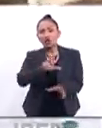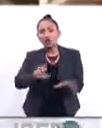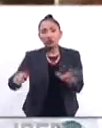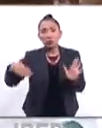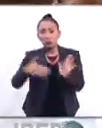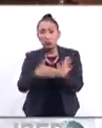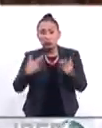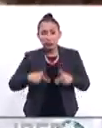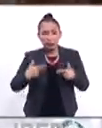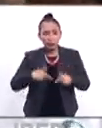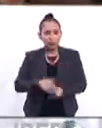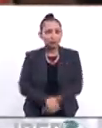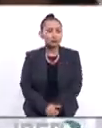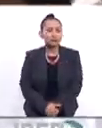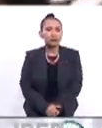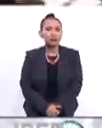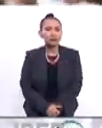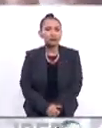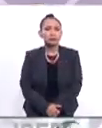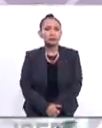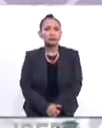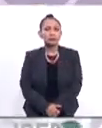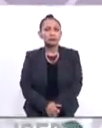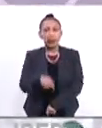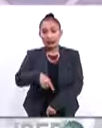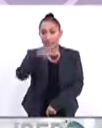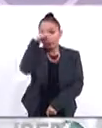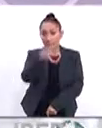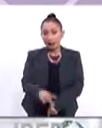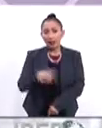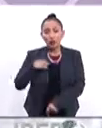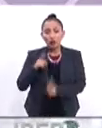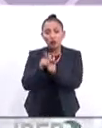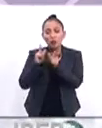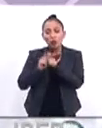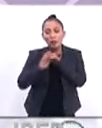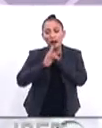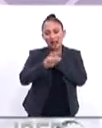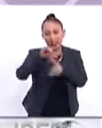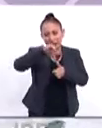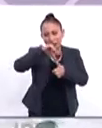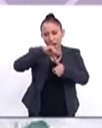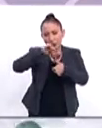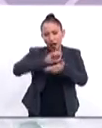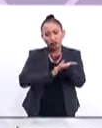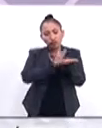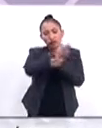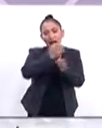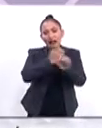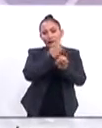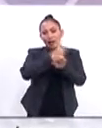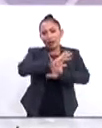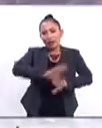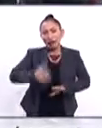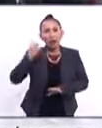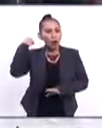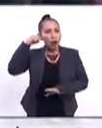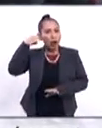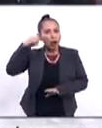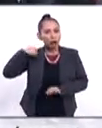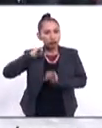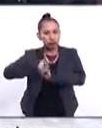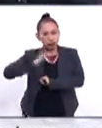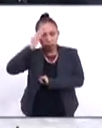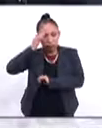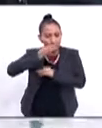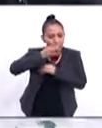800 mil empleados y en México la caravana migrante de centroamericanos avanzó por el estado ya de Oaxaca las